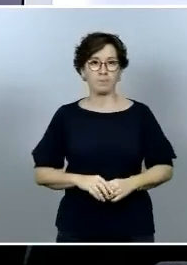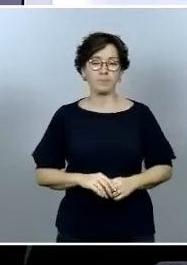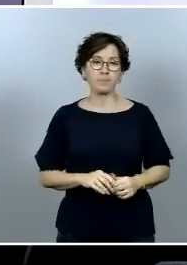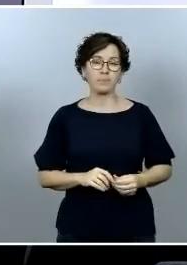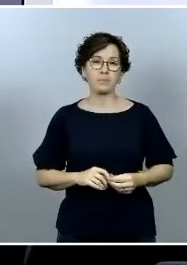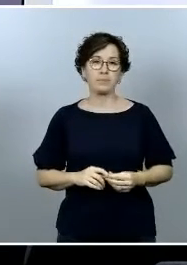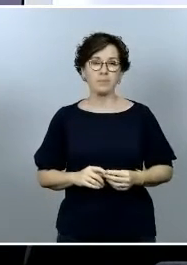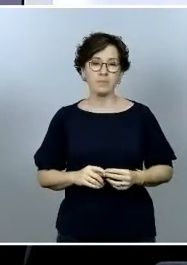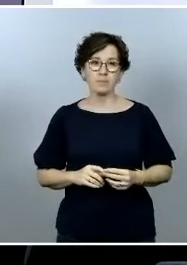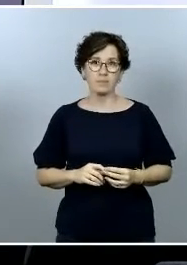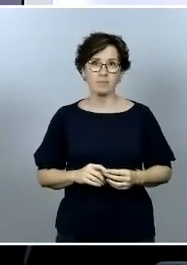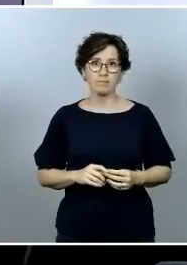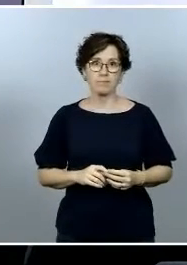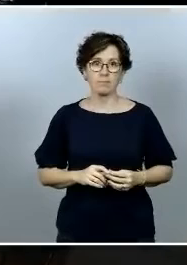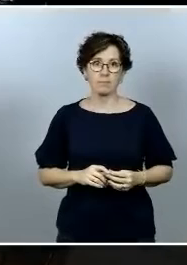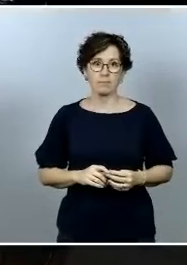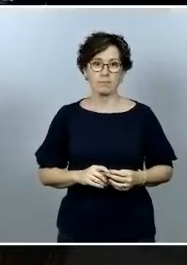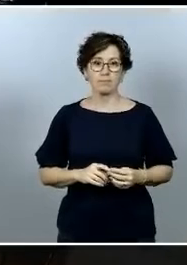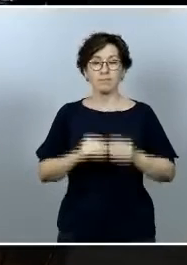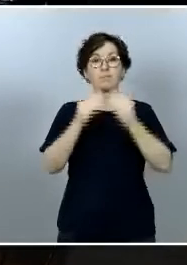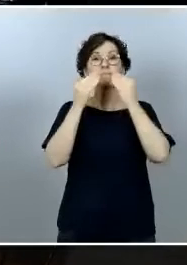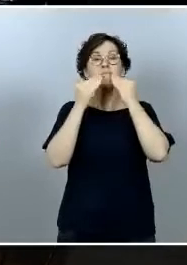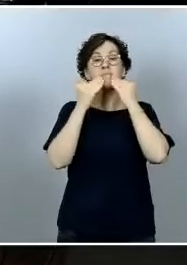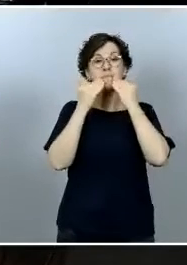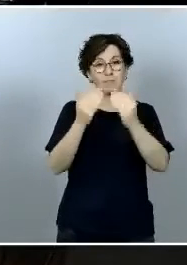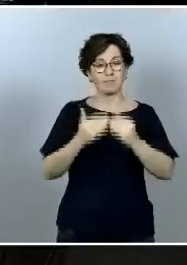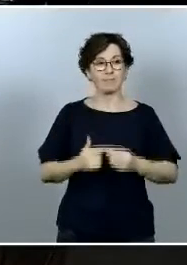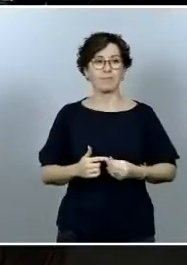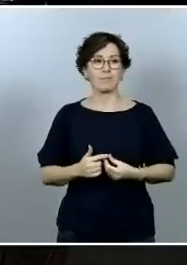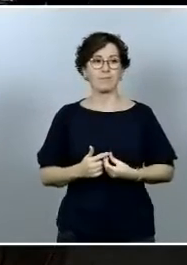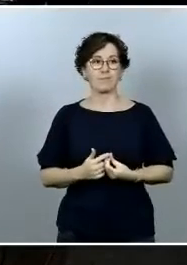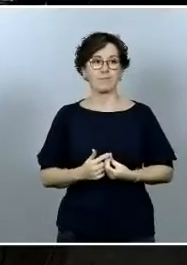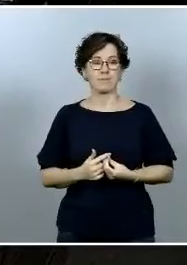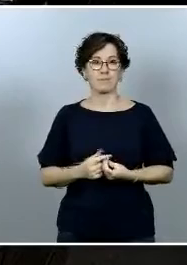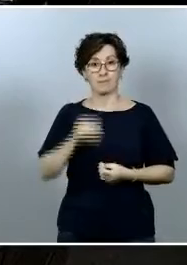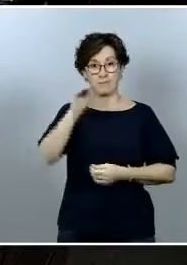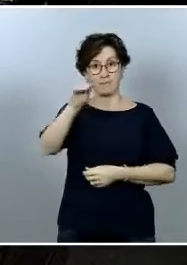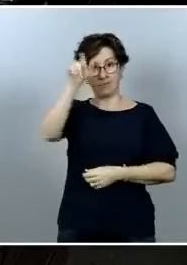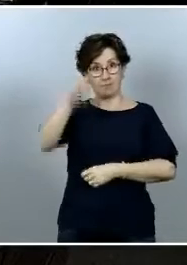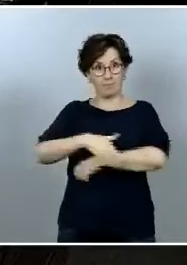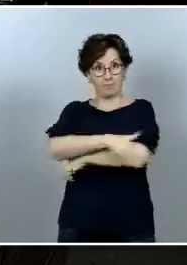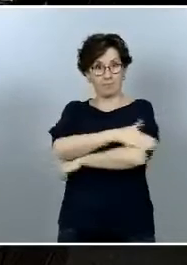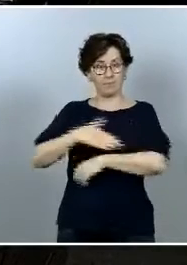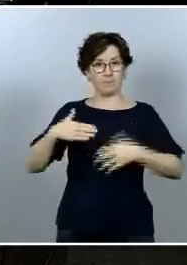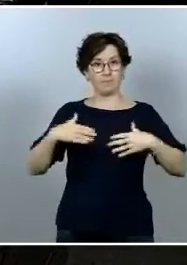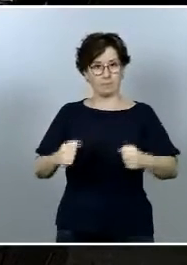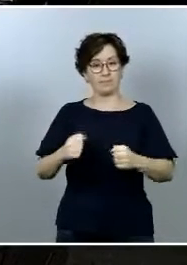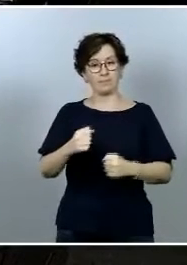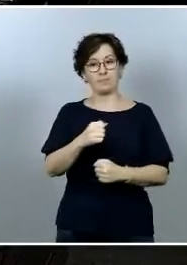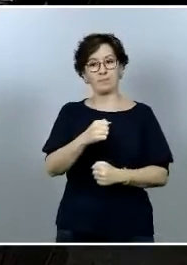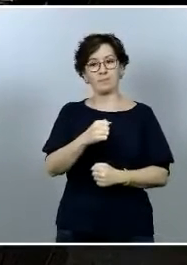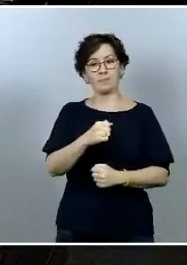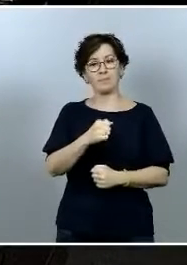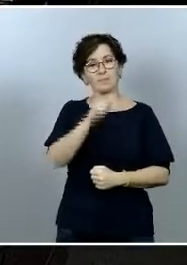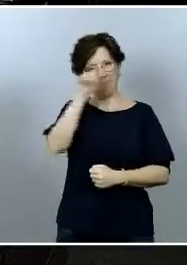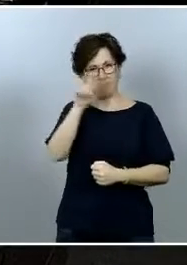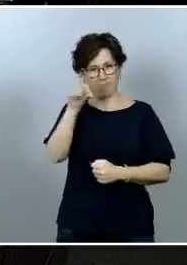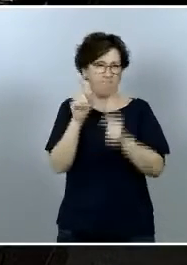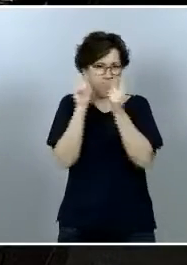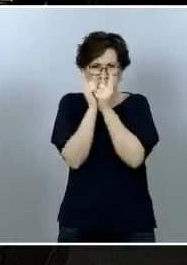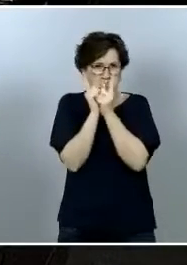Muchas gracias Jorge Sainz del diario Voz Populi al ministro y ya me gustaría hacerle una serie de preguntas muy breves